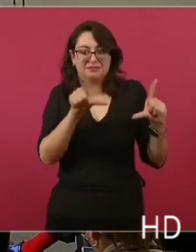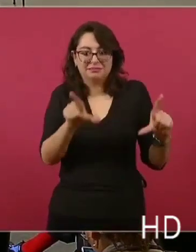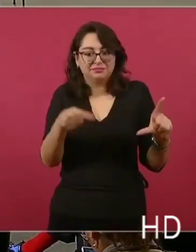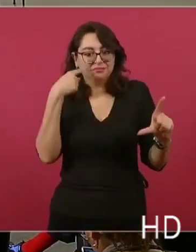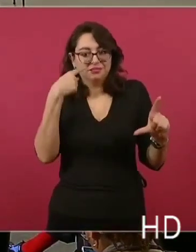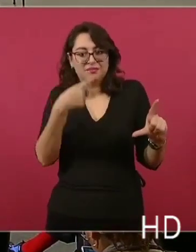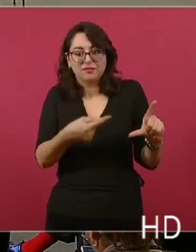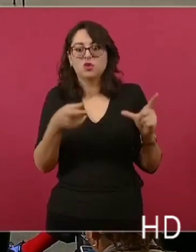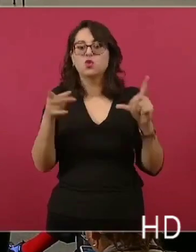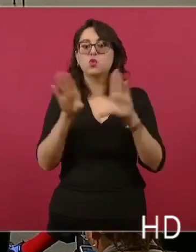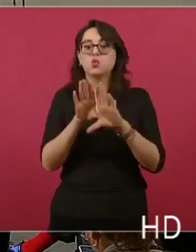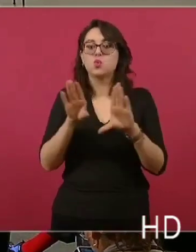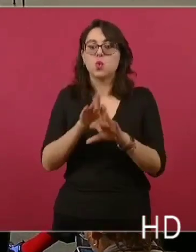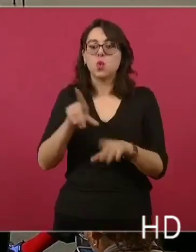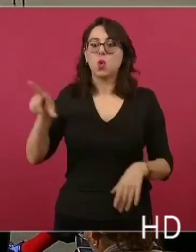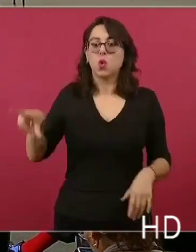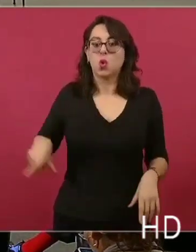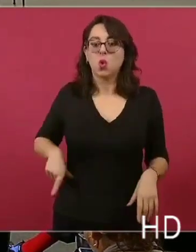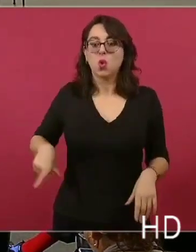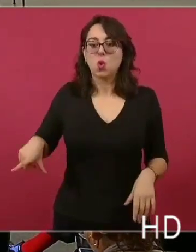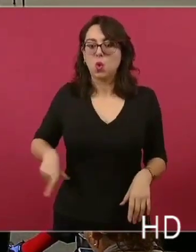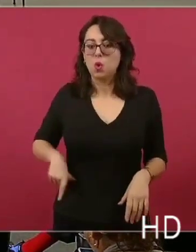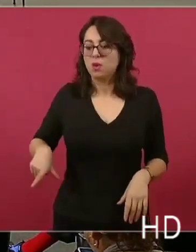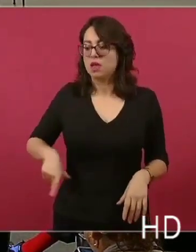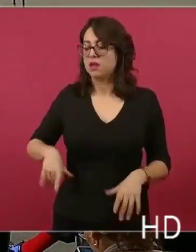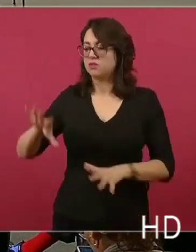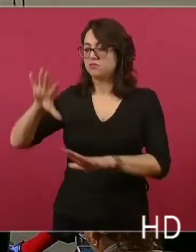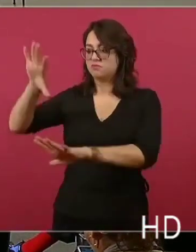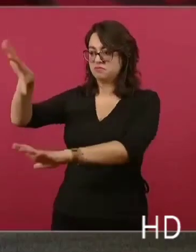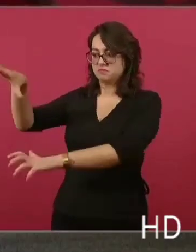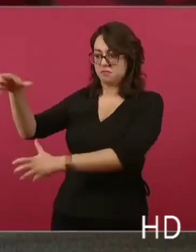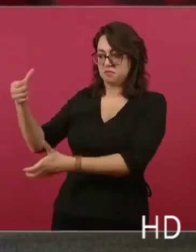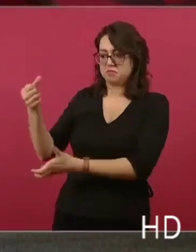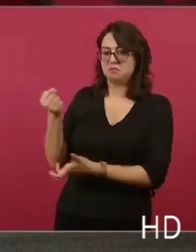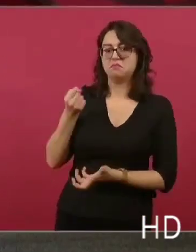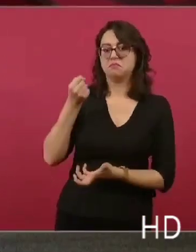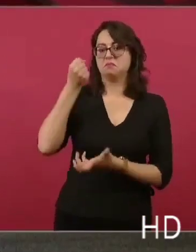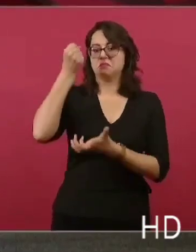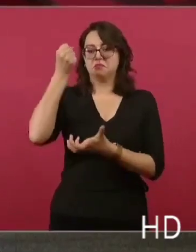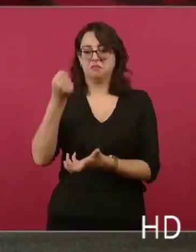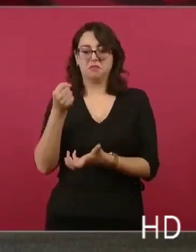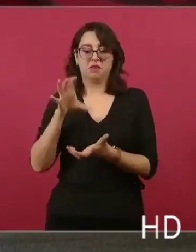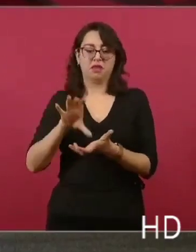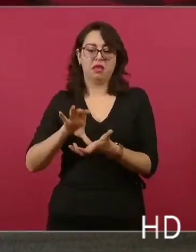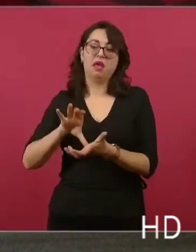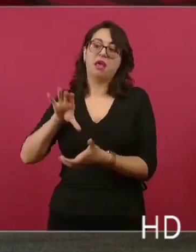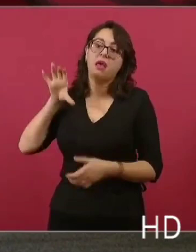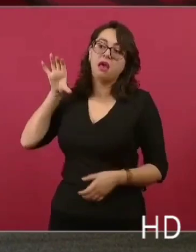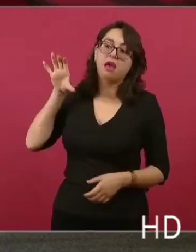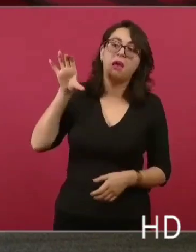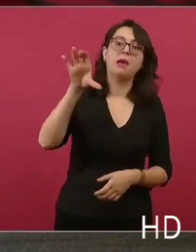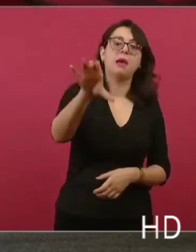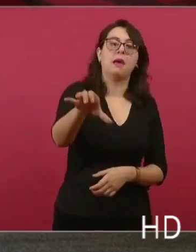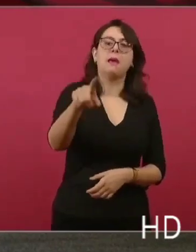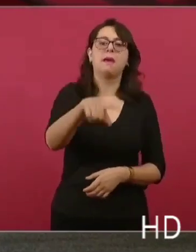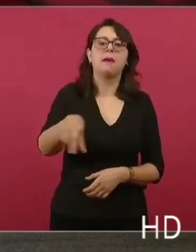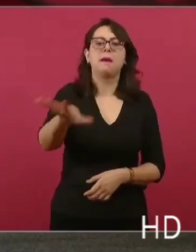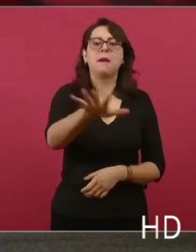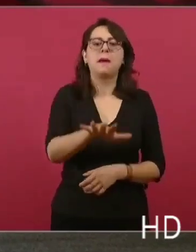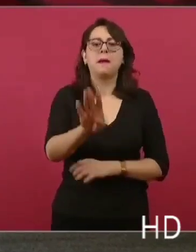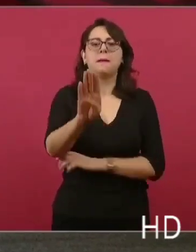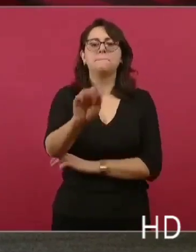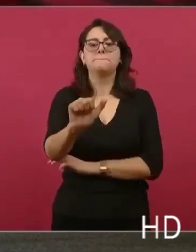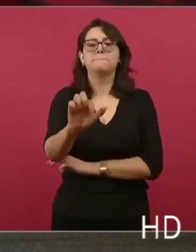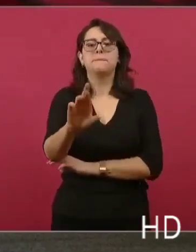a través de barbados, lo tomaban como paraíso de tránsito y